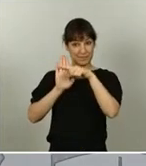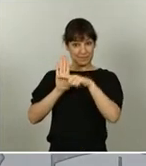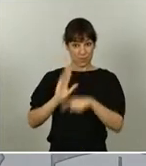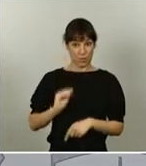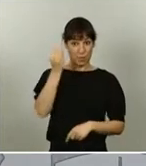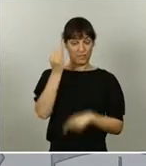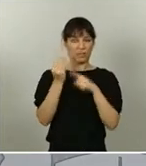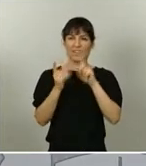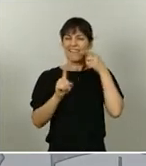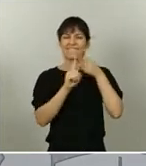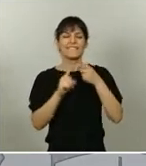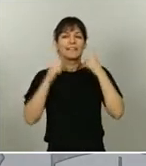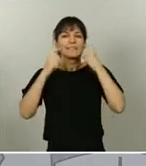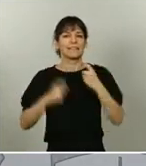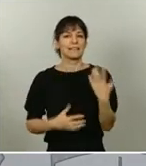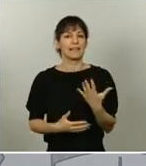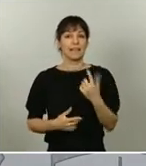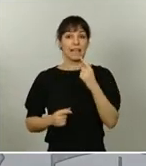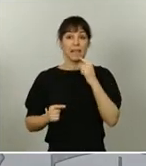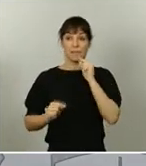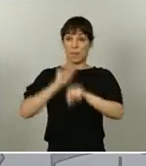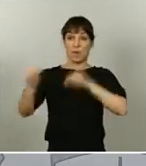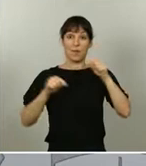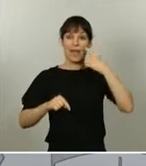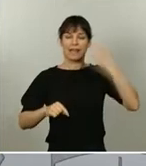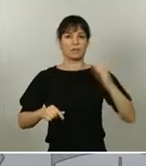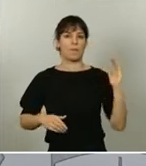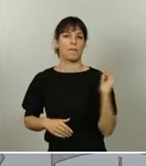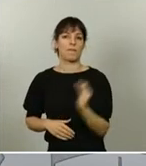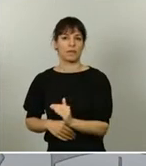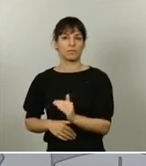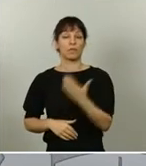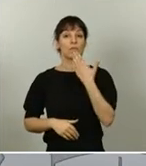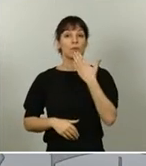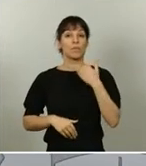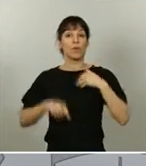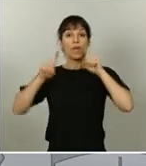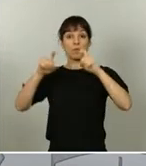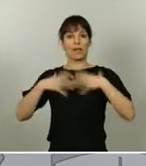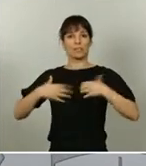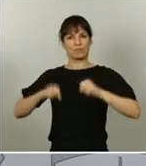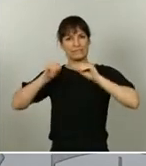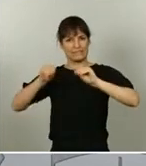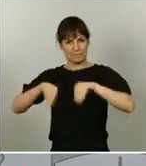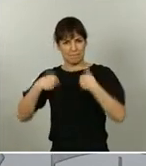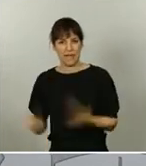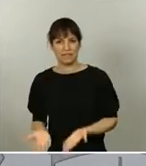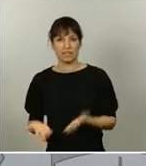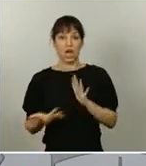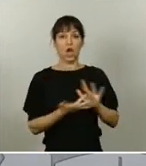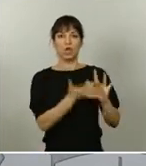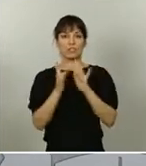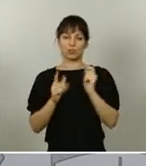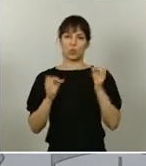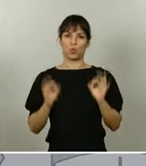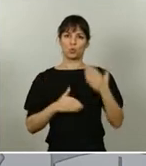los riesgos de contagio, reforzando, por ejemplo, la educación para la salud, limitando los contactos, fomentando la higiene personal